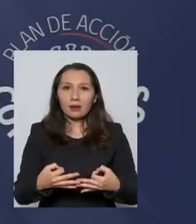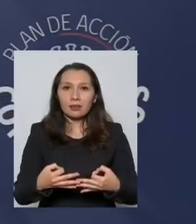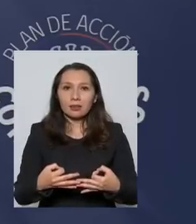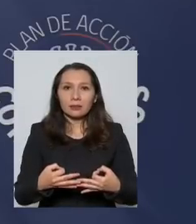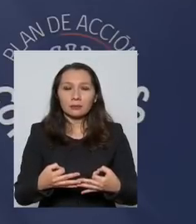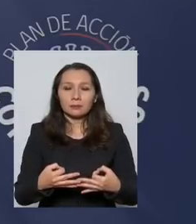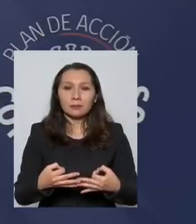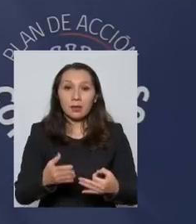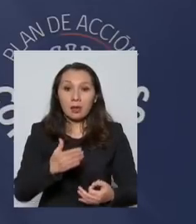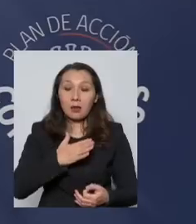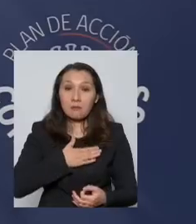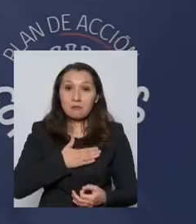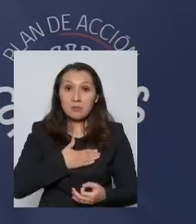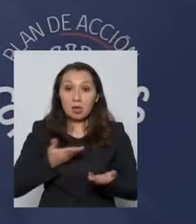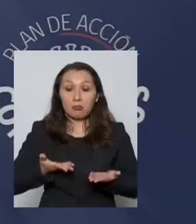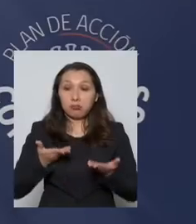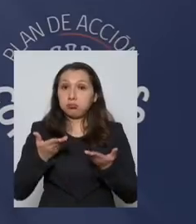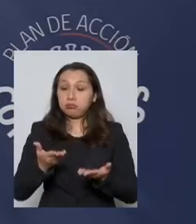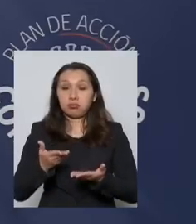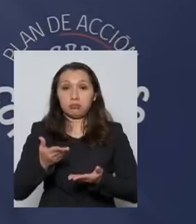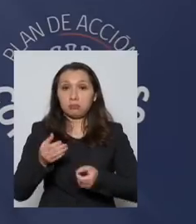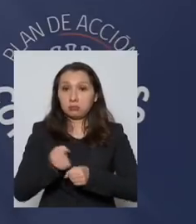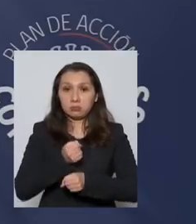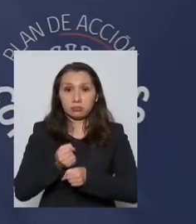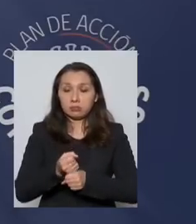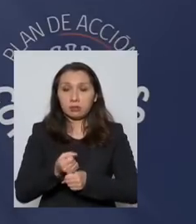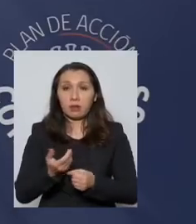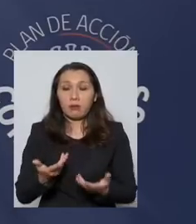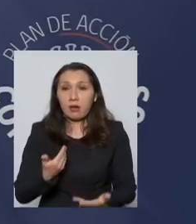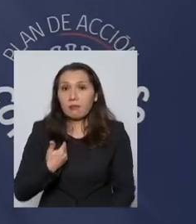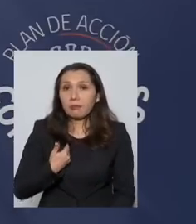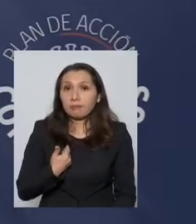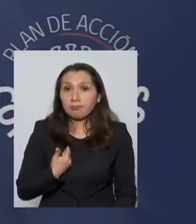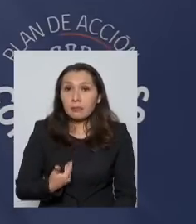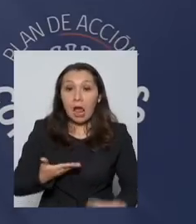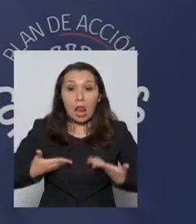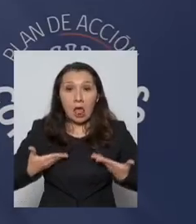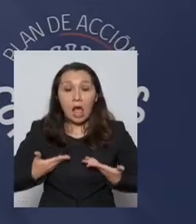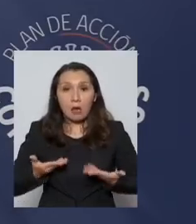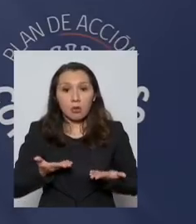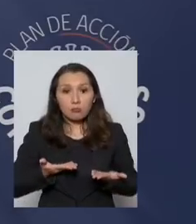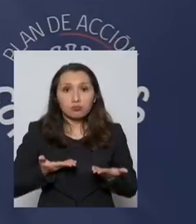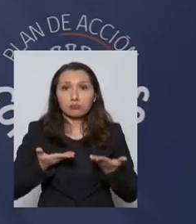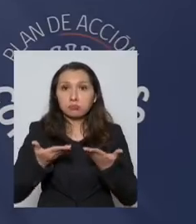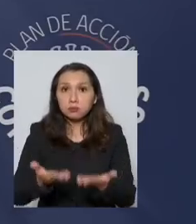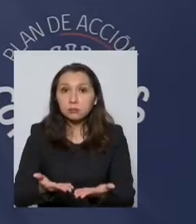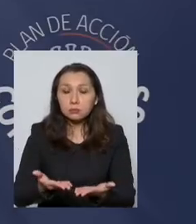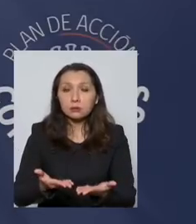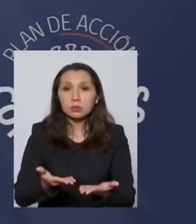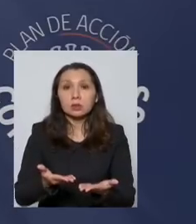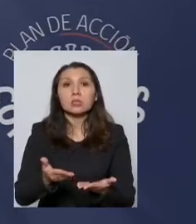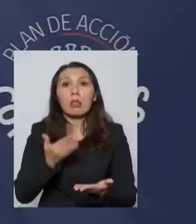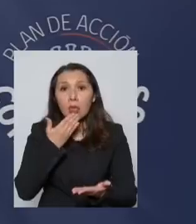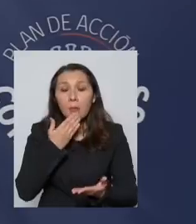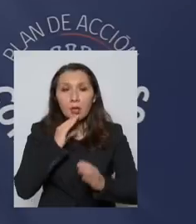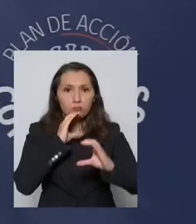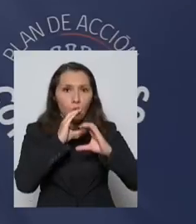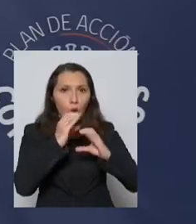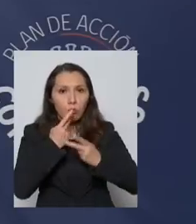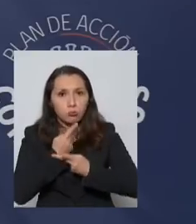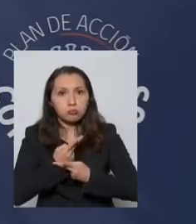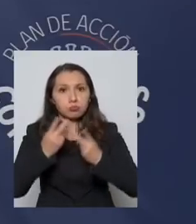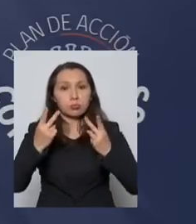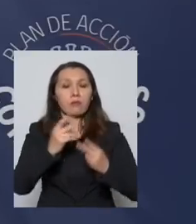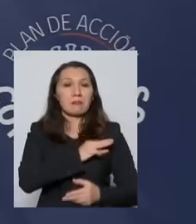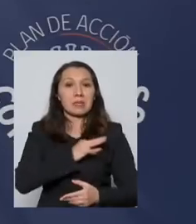mi disposición y mi ánimo de servir y comunicar a nombre